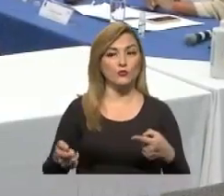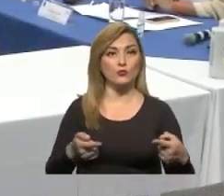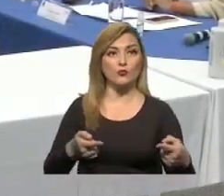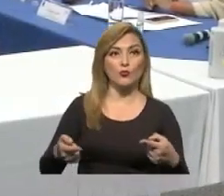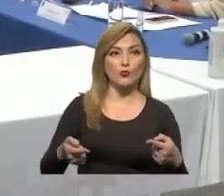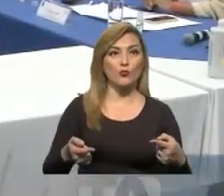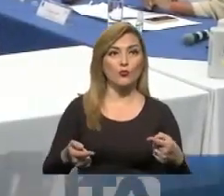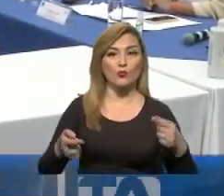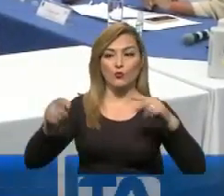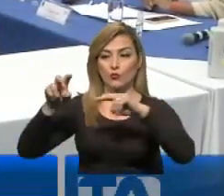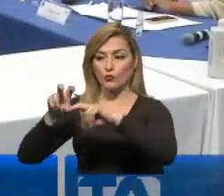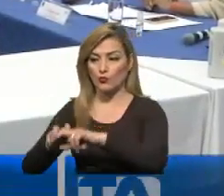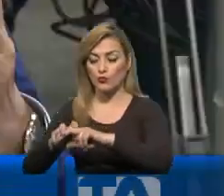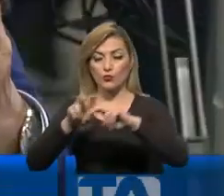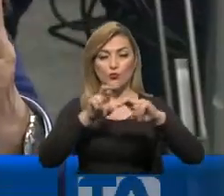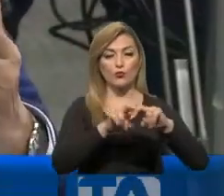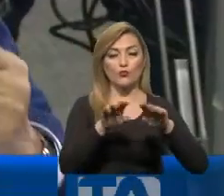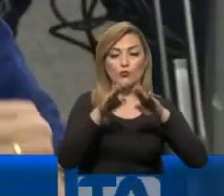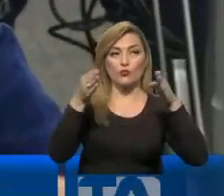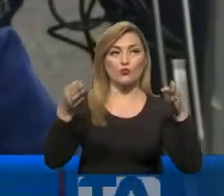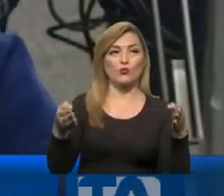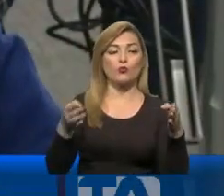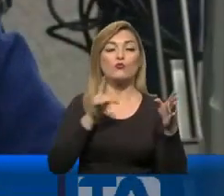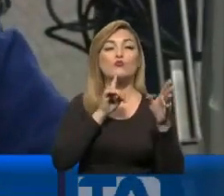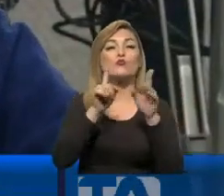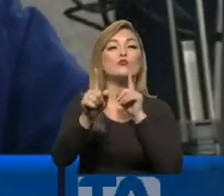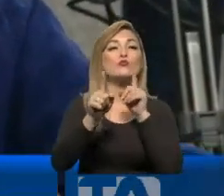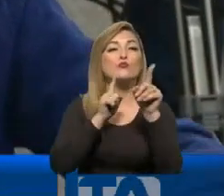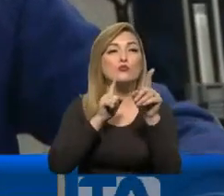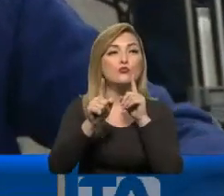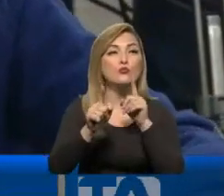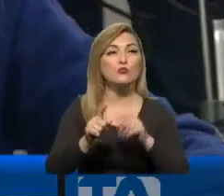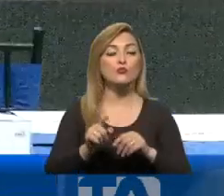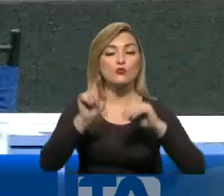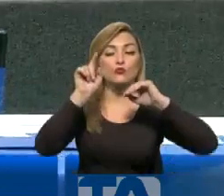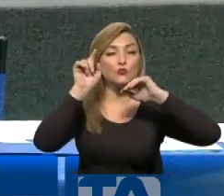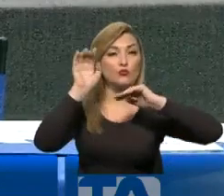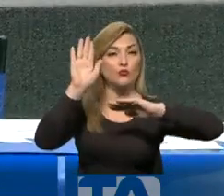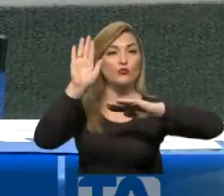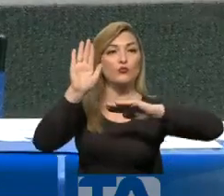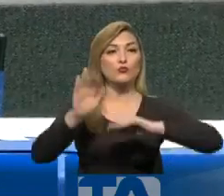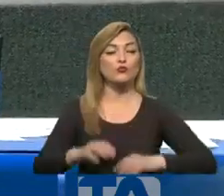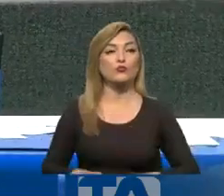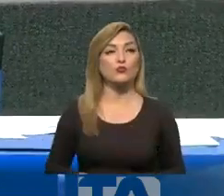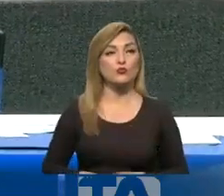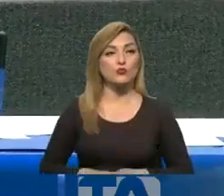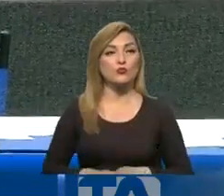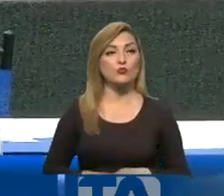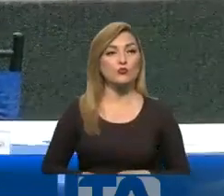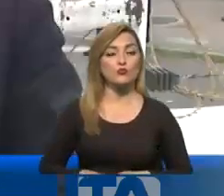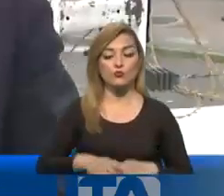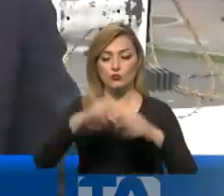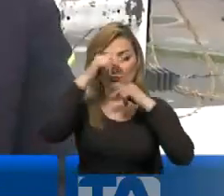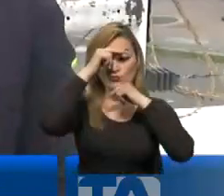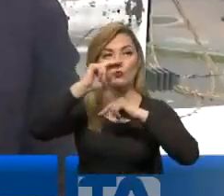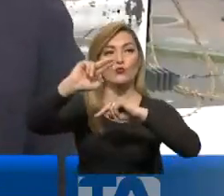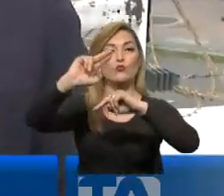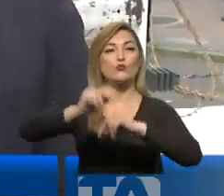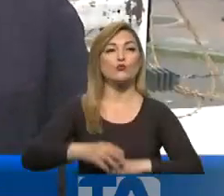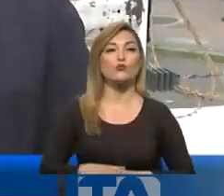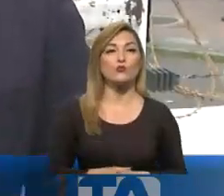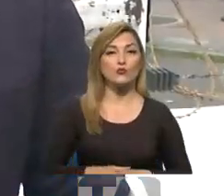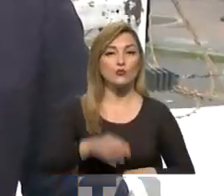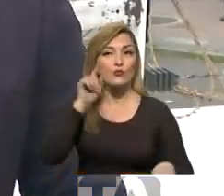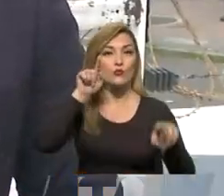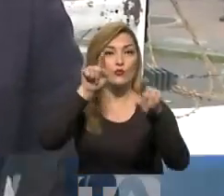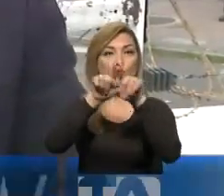políticos se sentaron en una sola mesa. Así fue como se gestó un compromiso. ¿Qué prometen honrarlo? Y una vez sellado